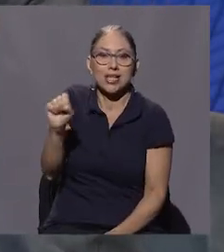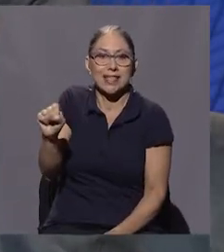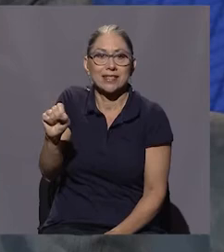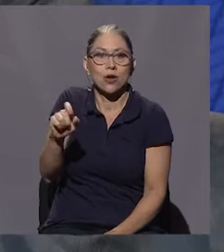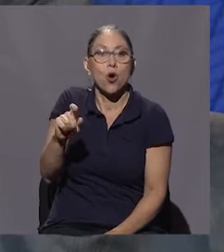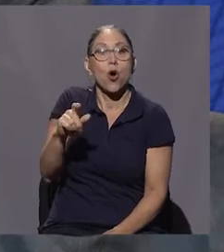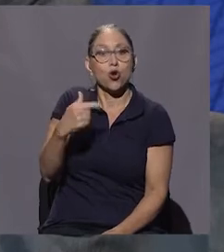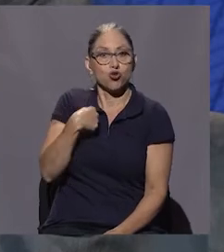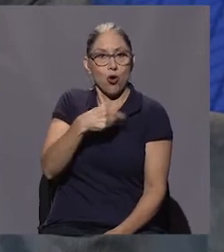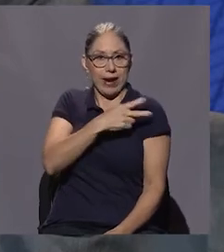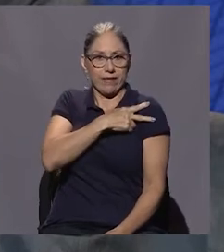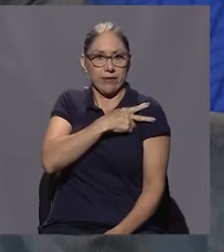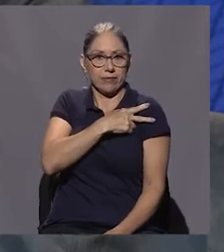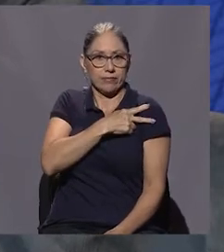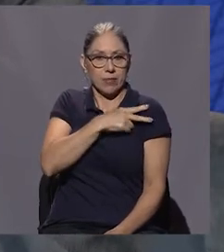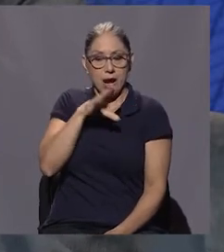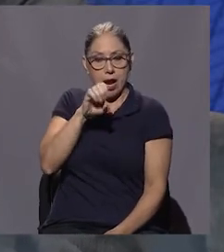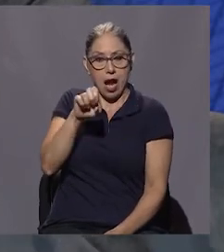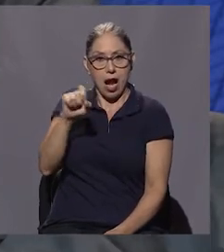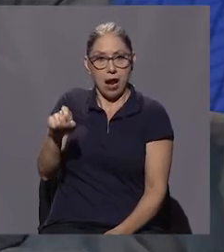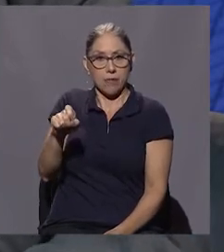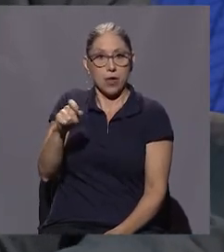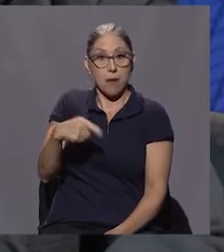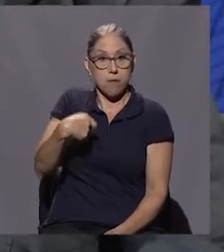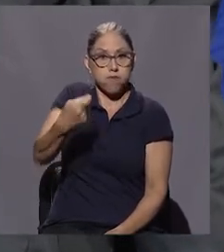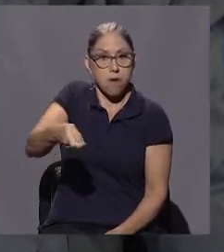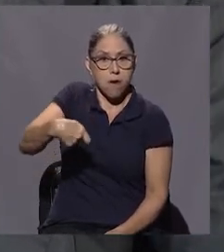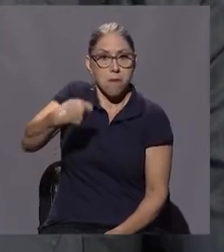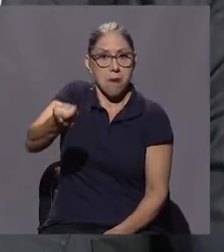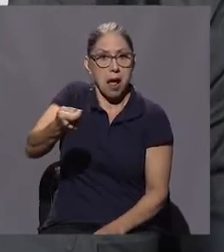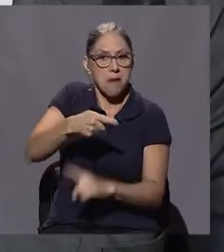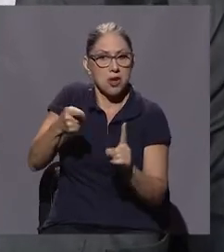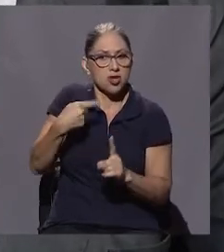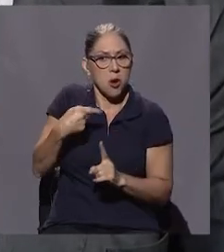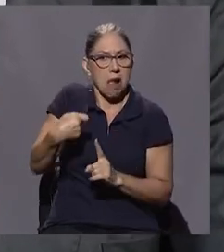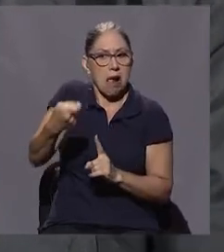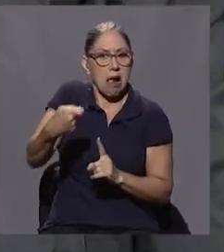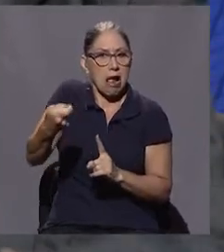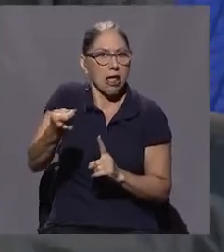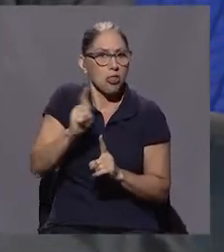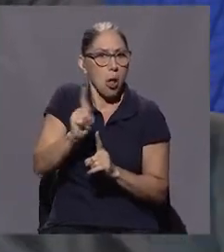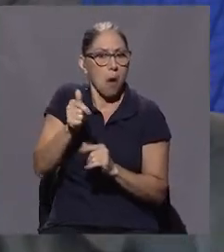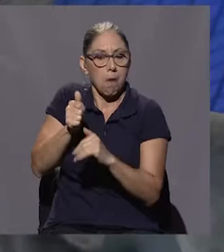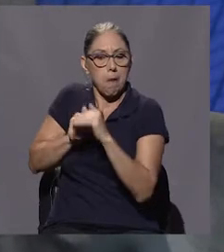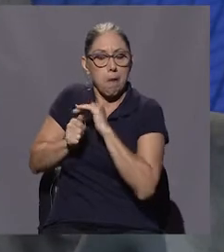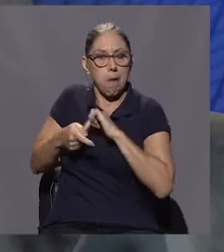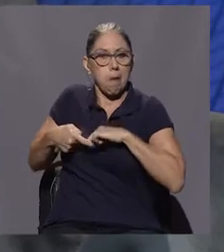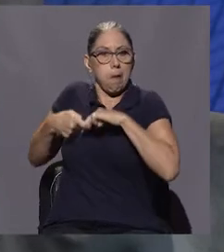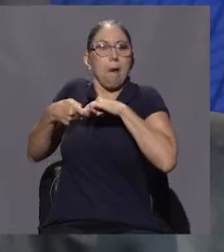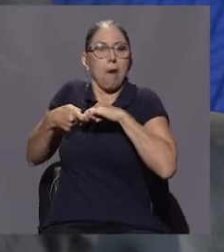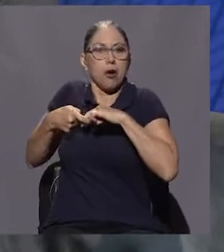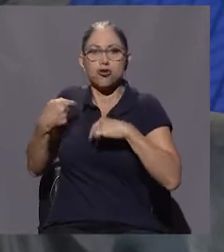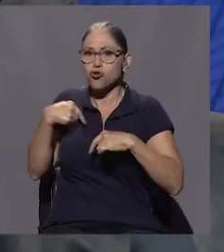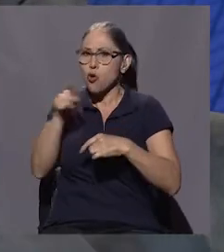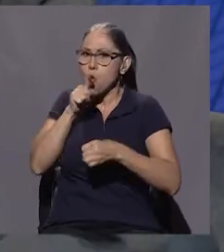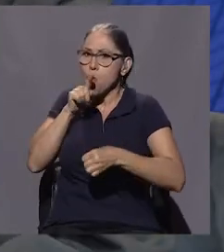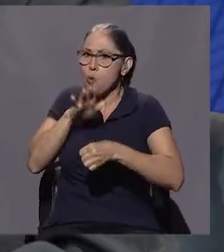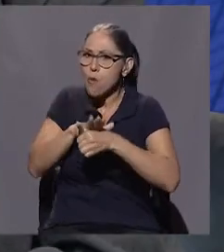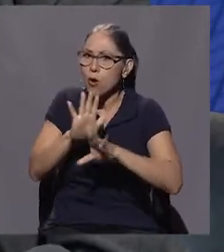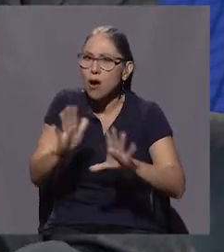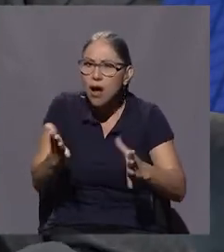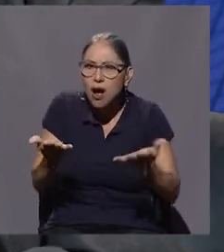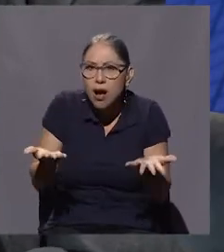como patrono, no solamente estoy incumpliendo la ley como patrono, sino que yo de esa cuota le he